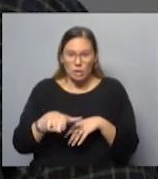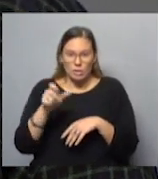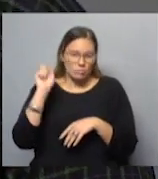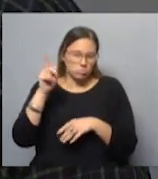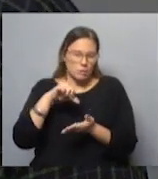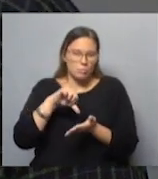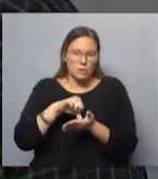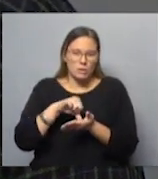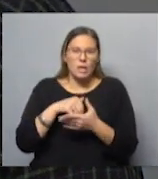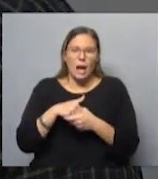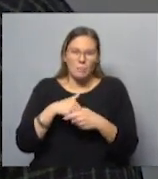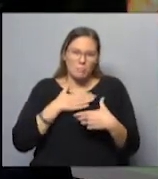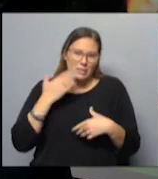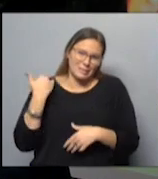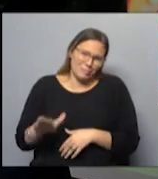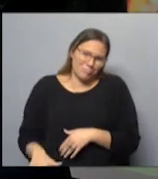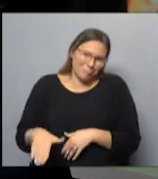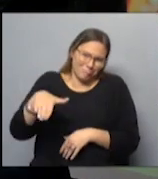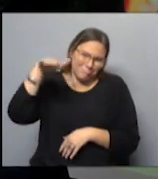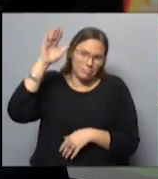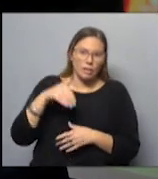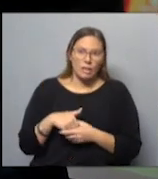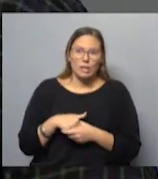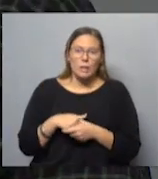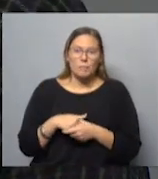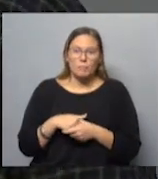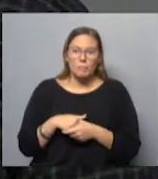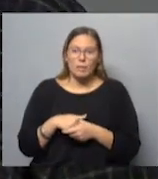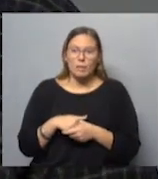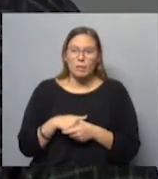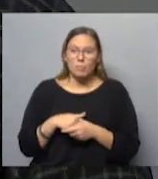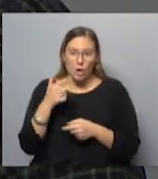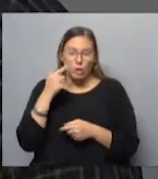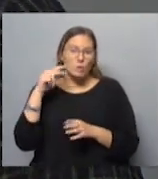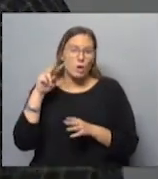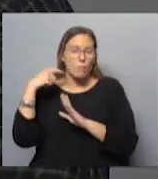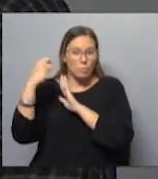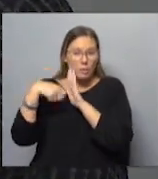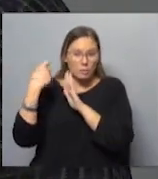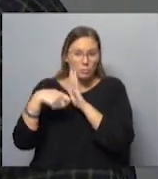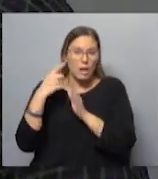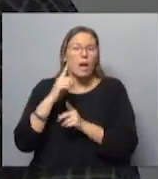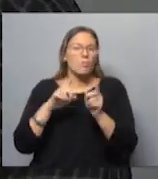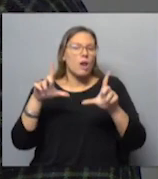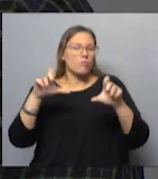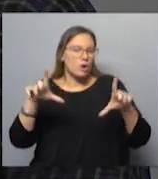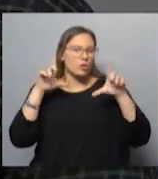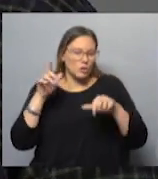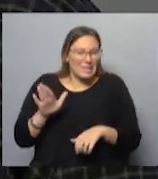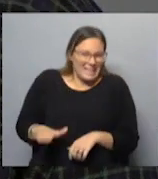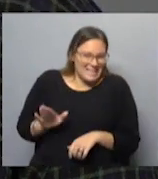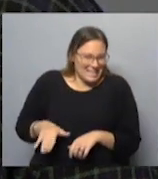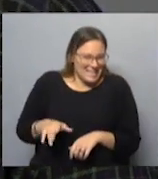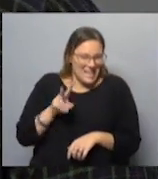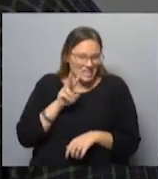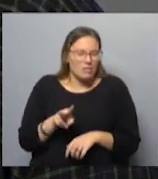noruega. Y amiga mía de la infancia. Que, para los que vieron la película, aparecen algunas fotos de niña.